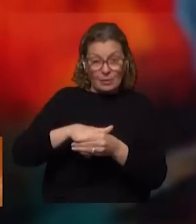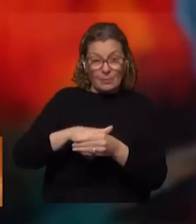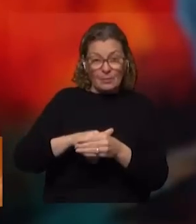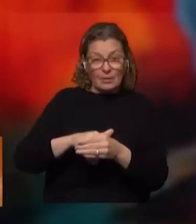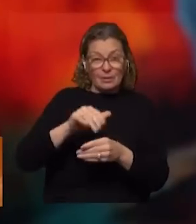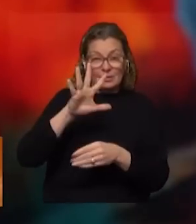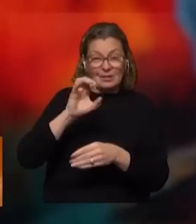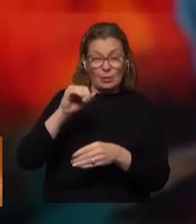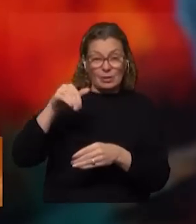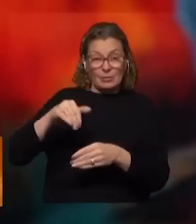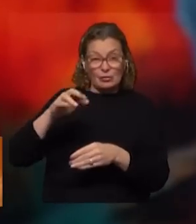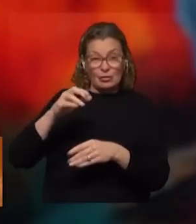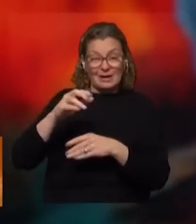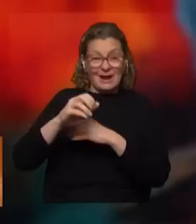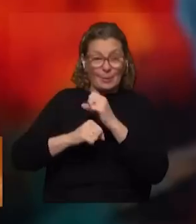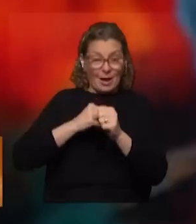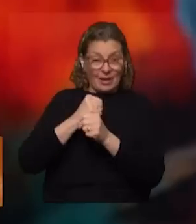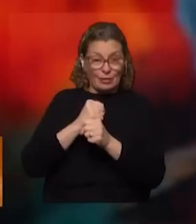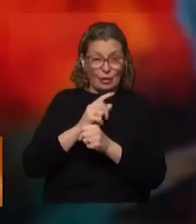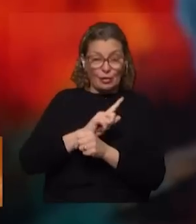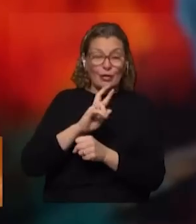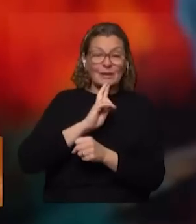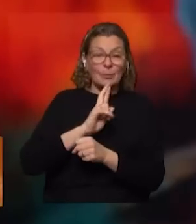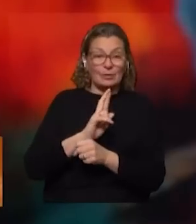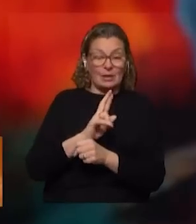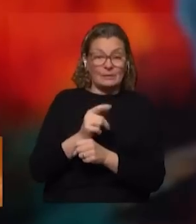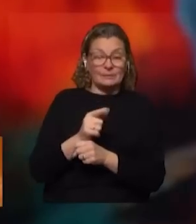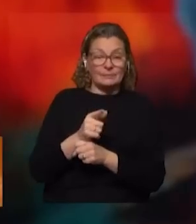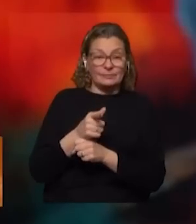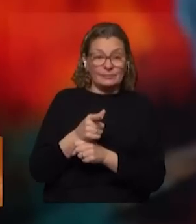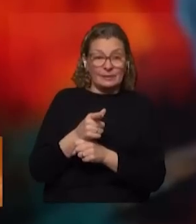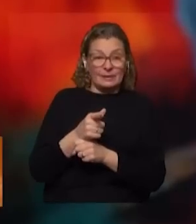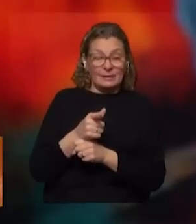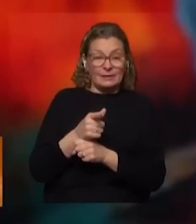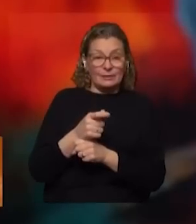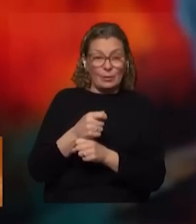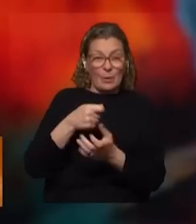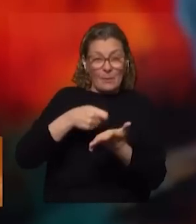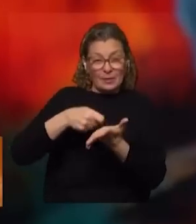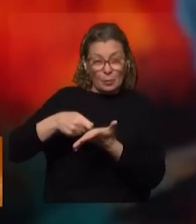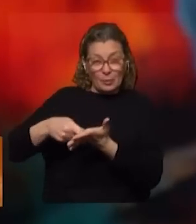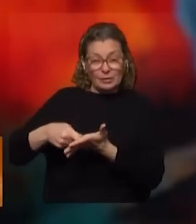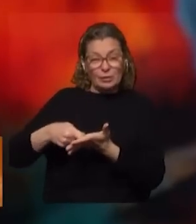de casi 50 millones de dólares por año, que lo que no nos respondieron sobre esto es, eso va imputado el presupuesto de OCE,